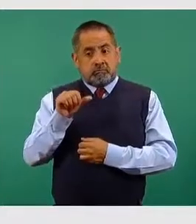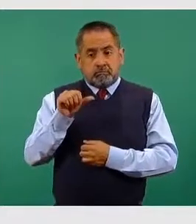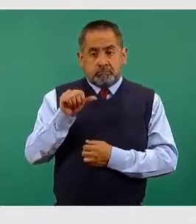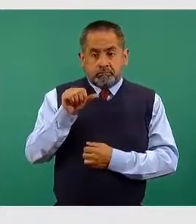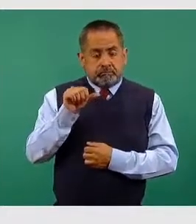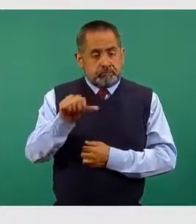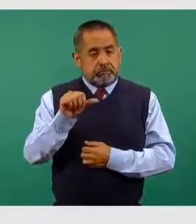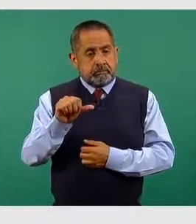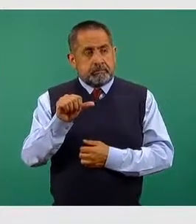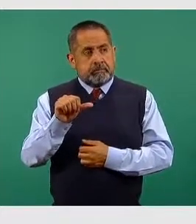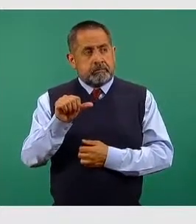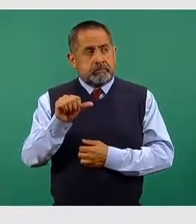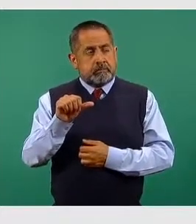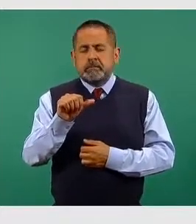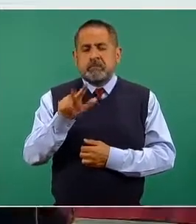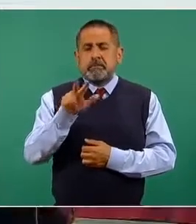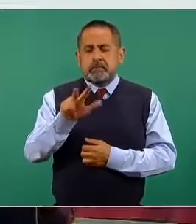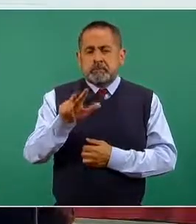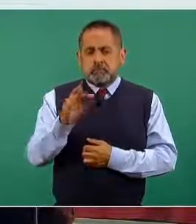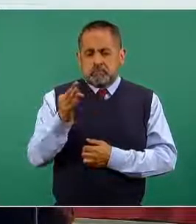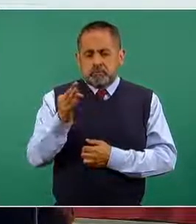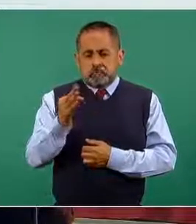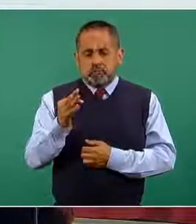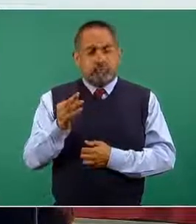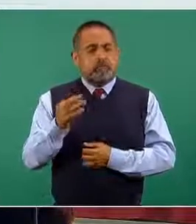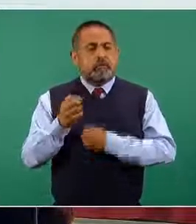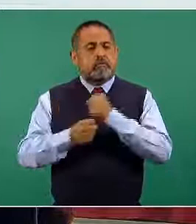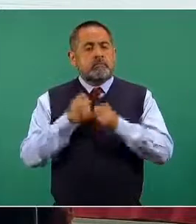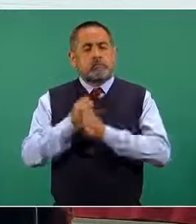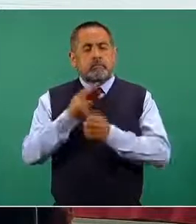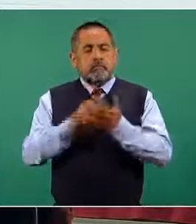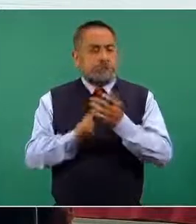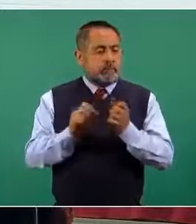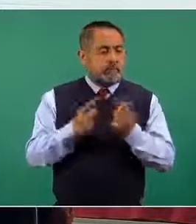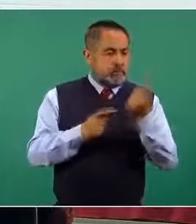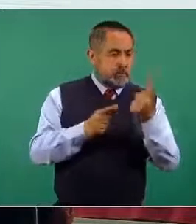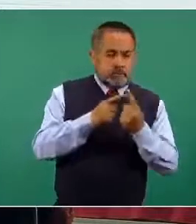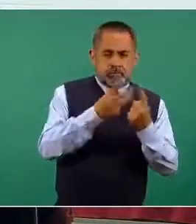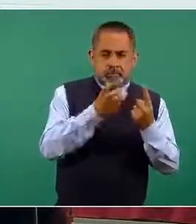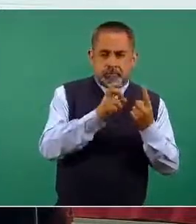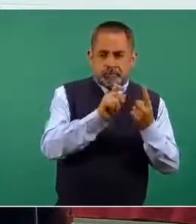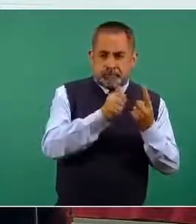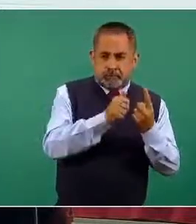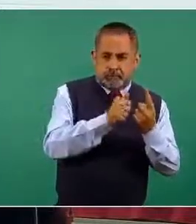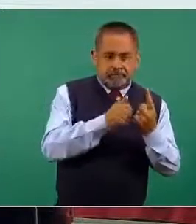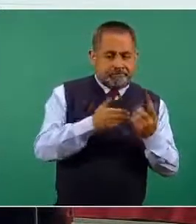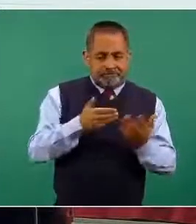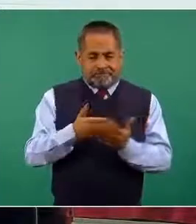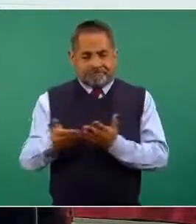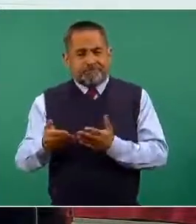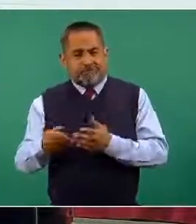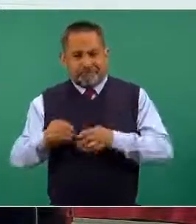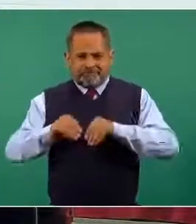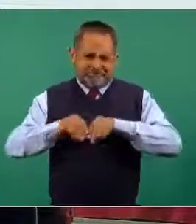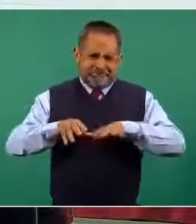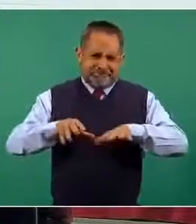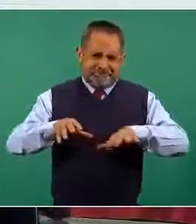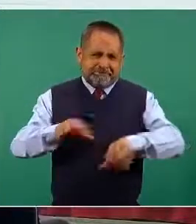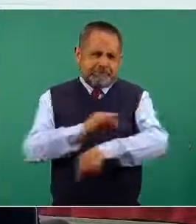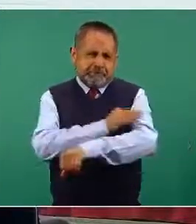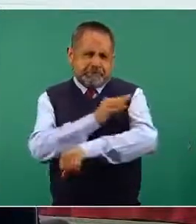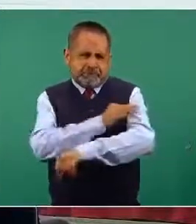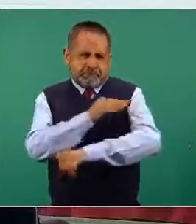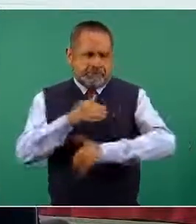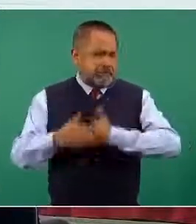de febrero del 2021 con 326.386 dosis